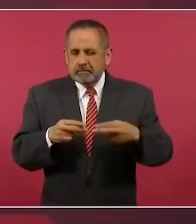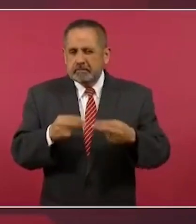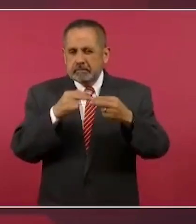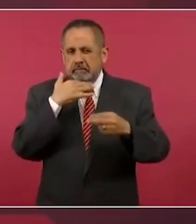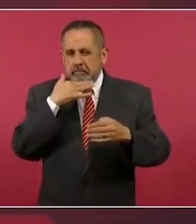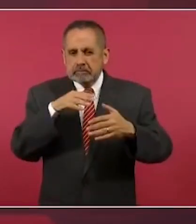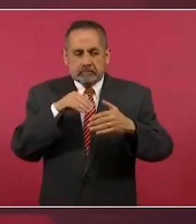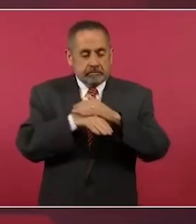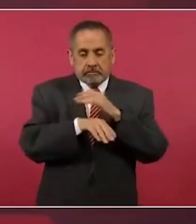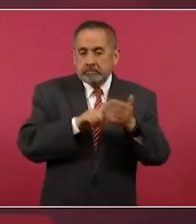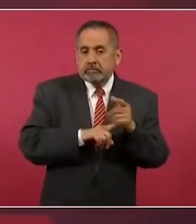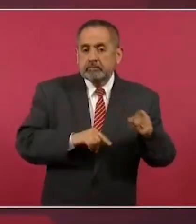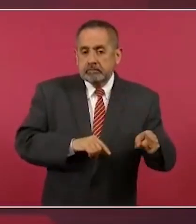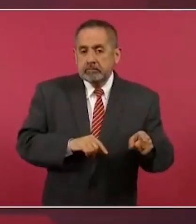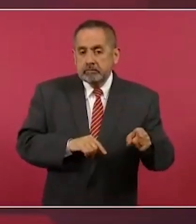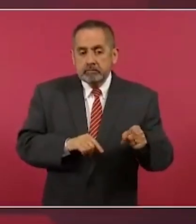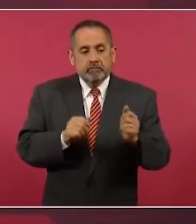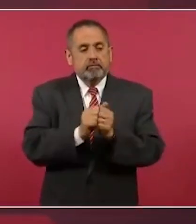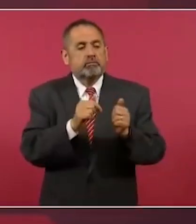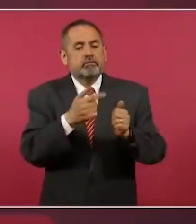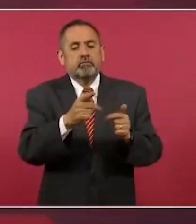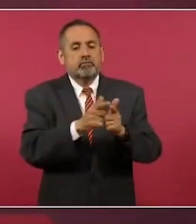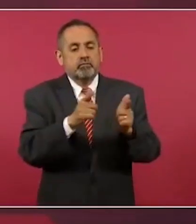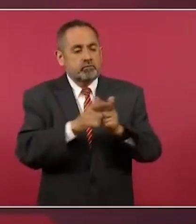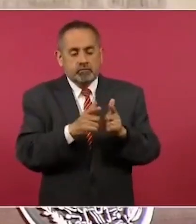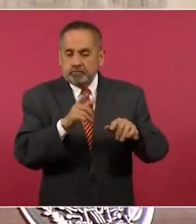a su grupo.